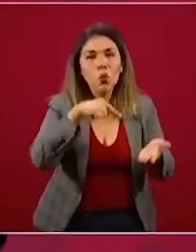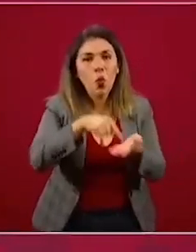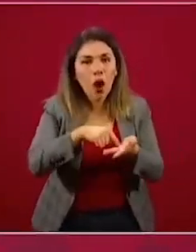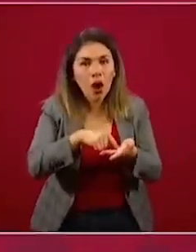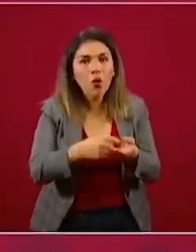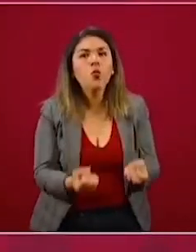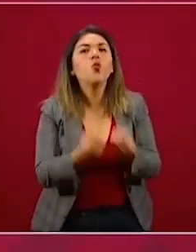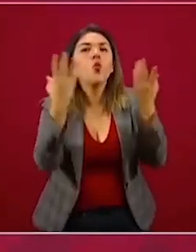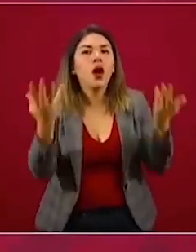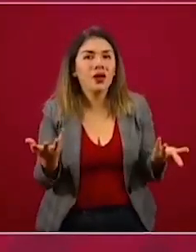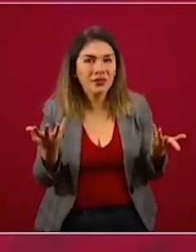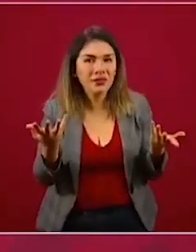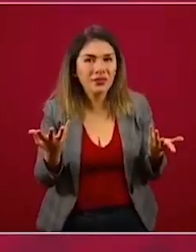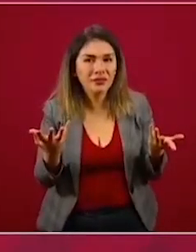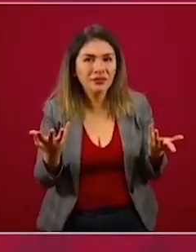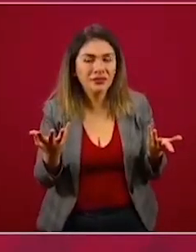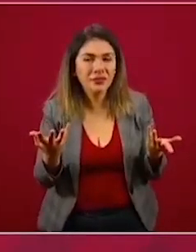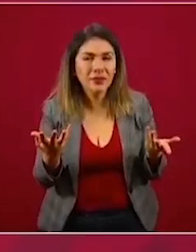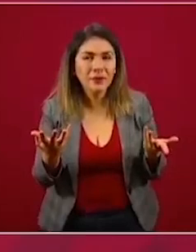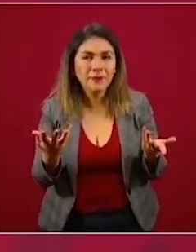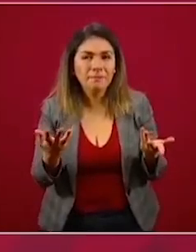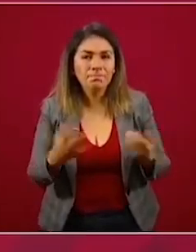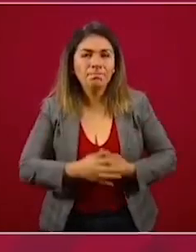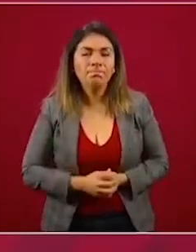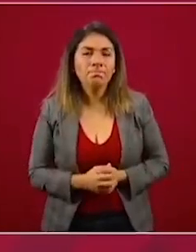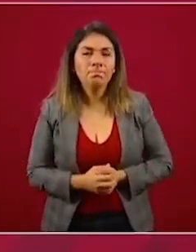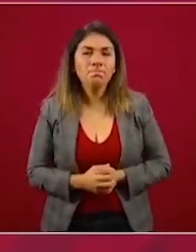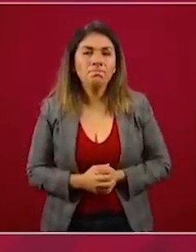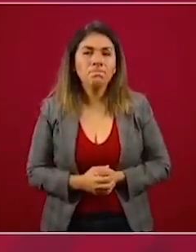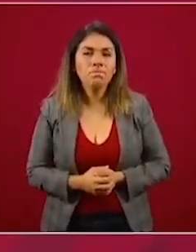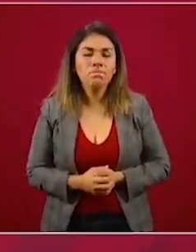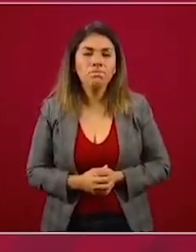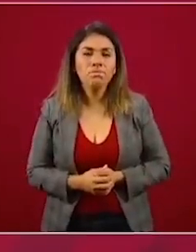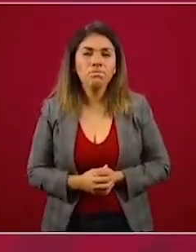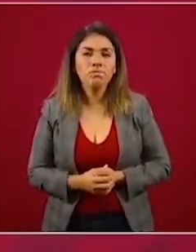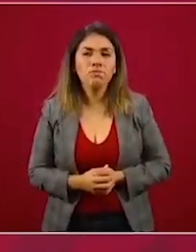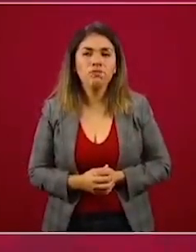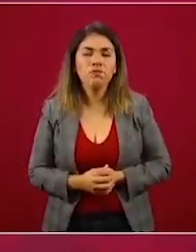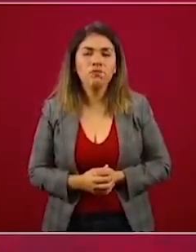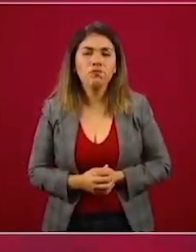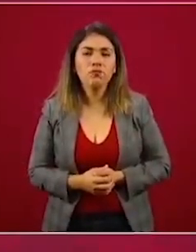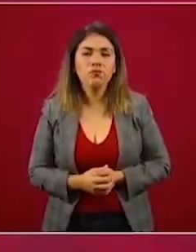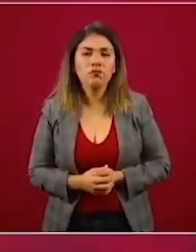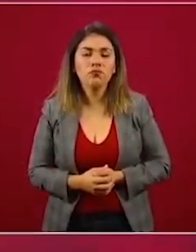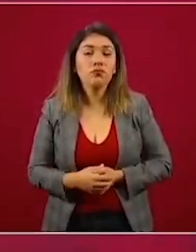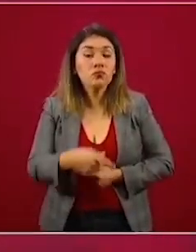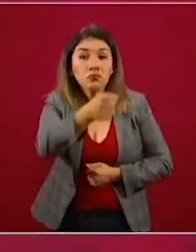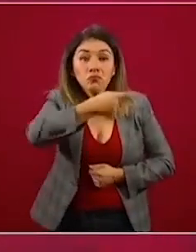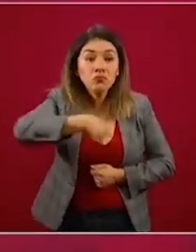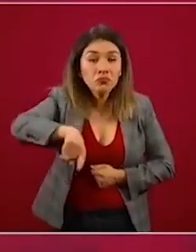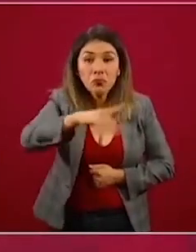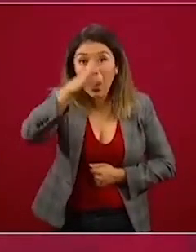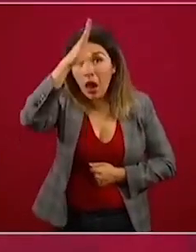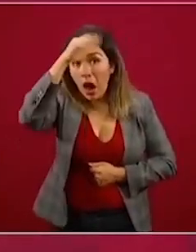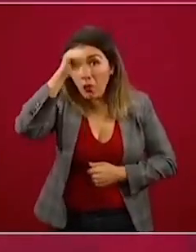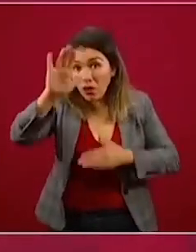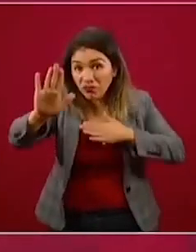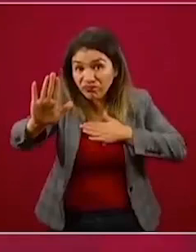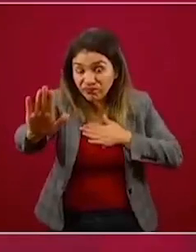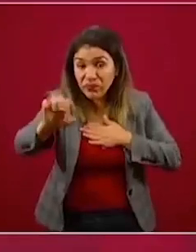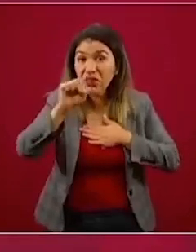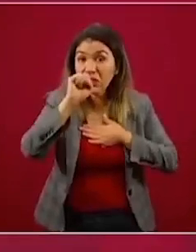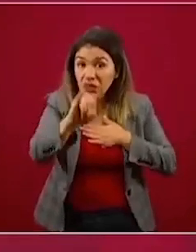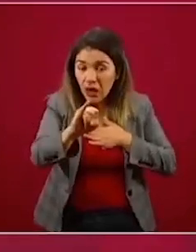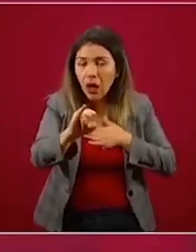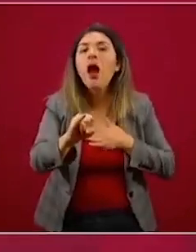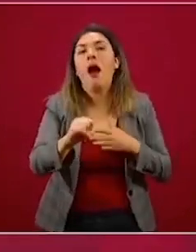y bajo protesta de decir verdad, se les autoriza.